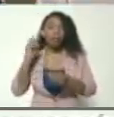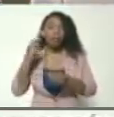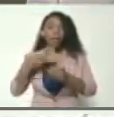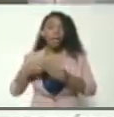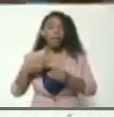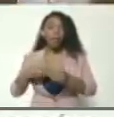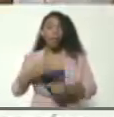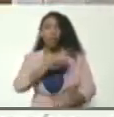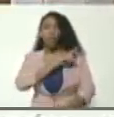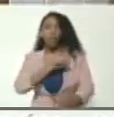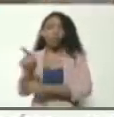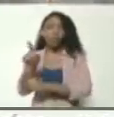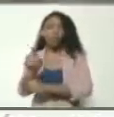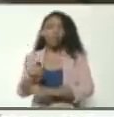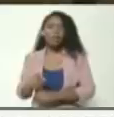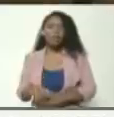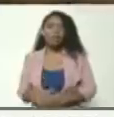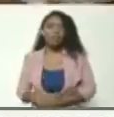¡Cúmplase!